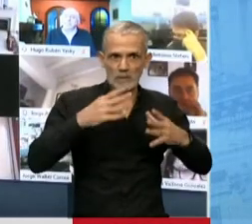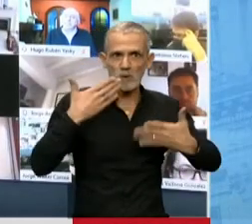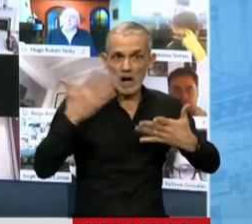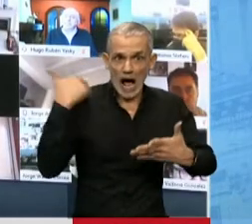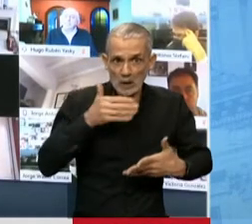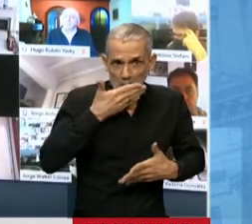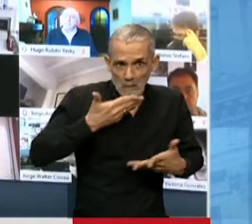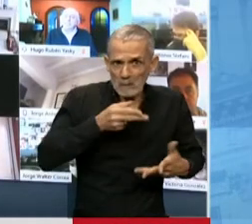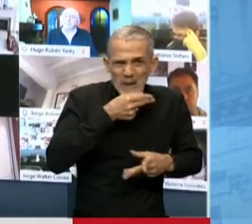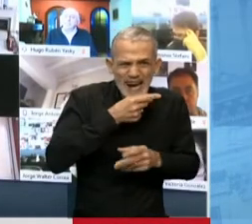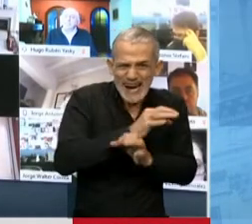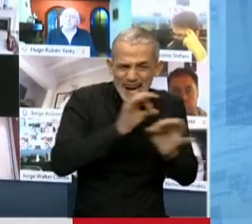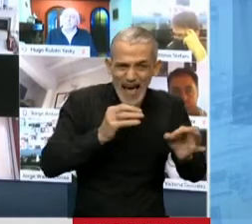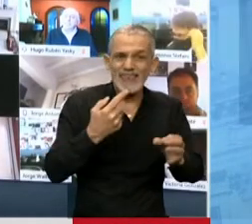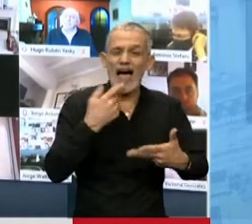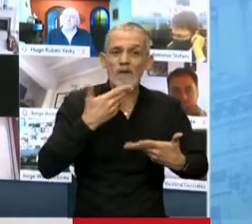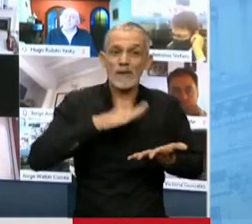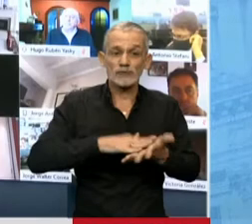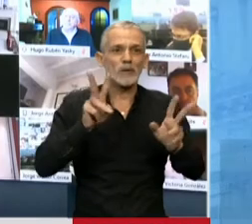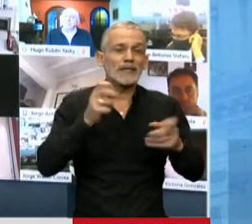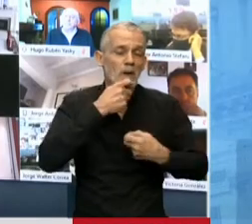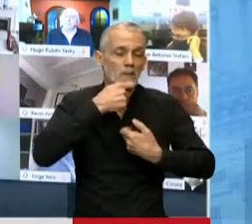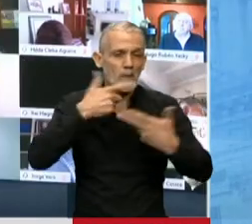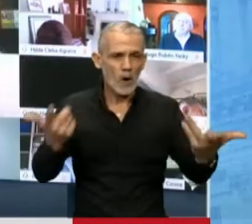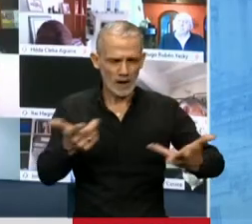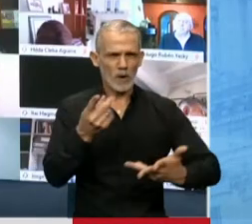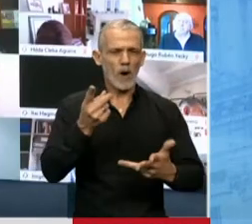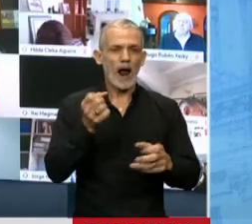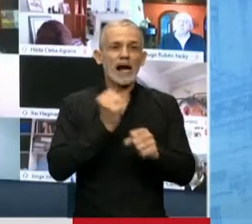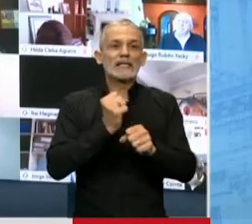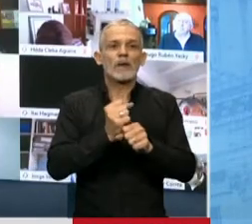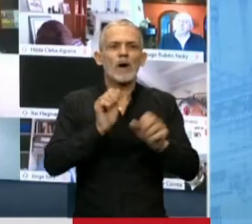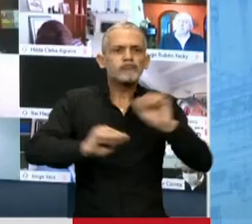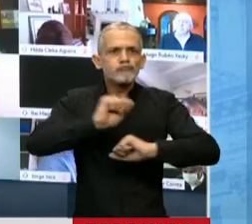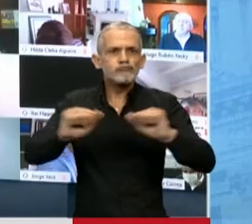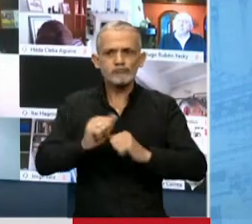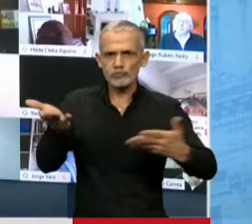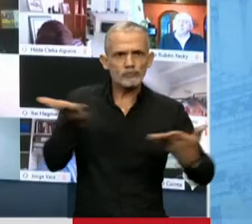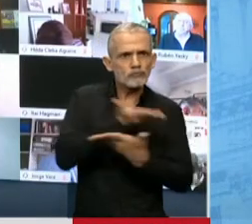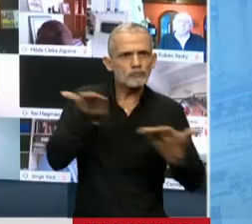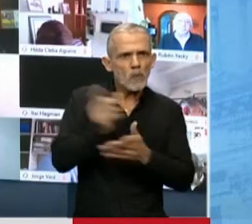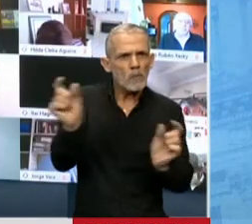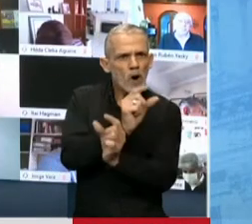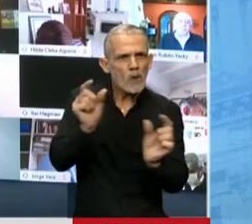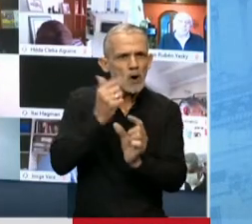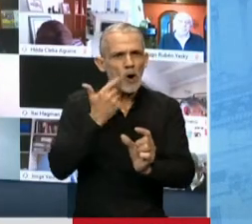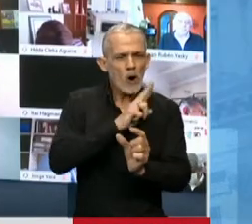nadie hablaba, nadie hablaba, que eran, por ejemplo, las tareas compartidas en el hogar,